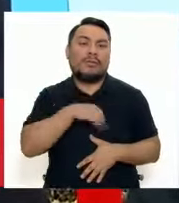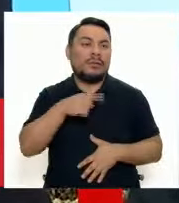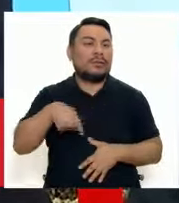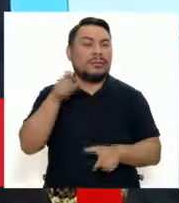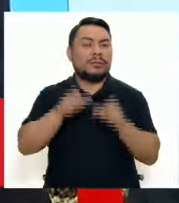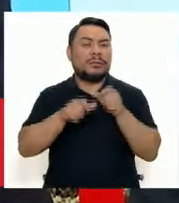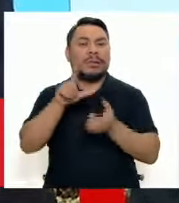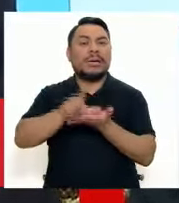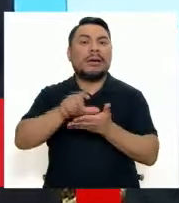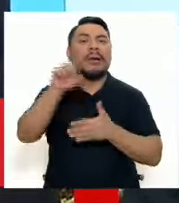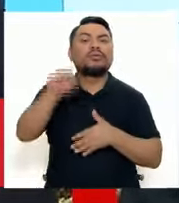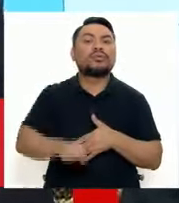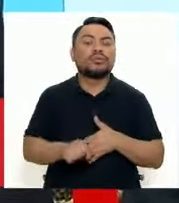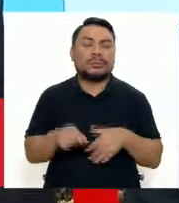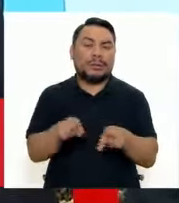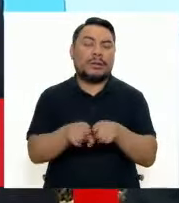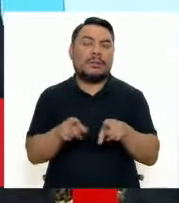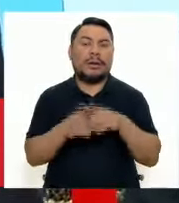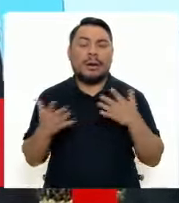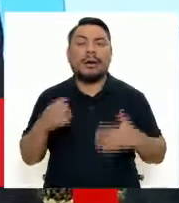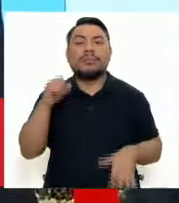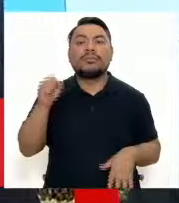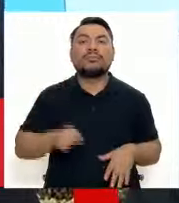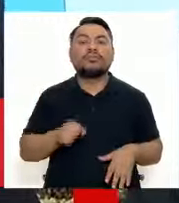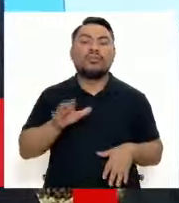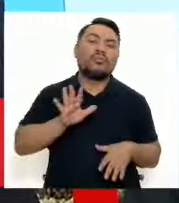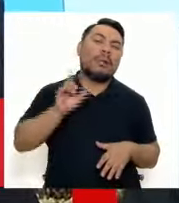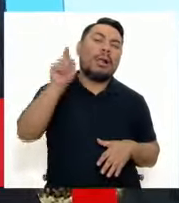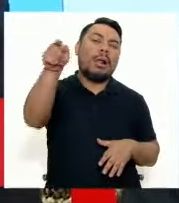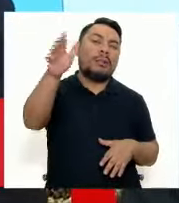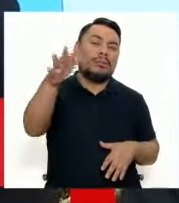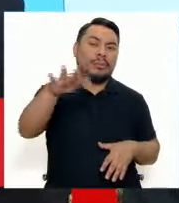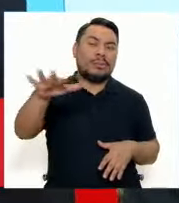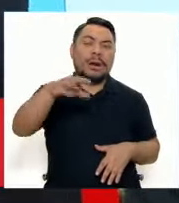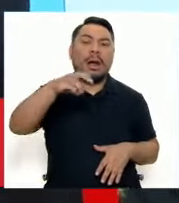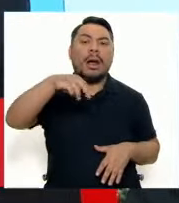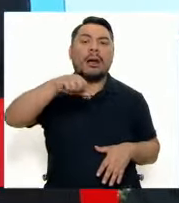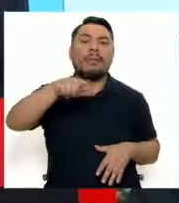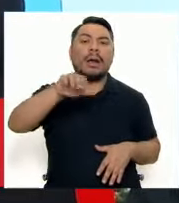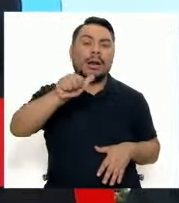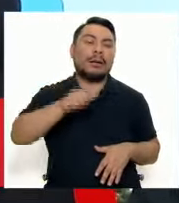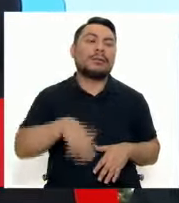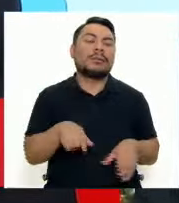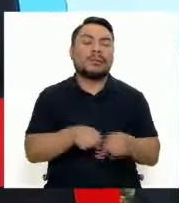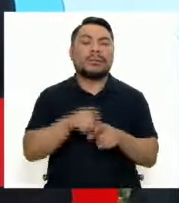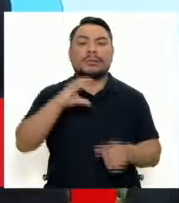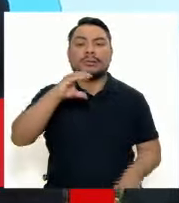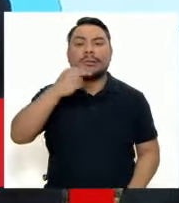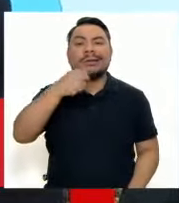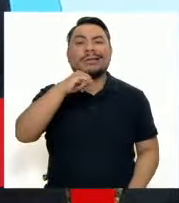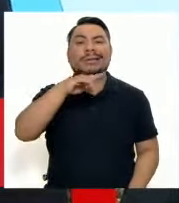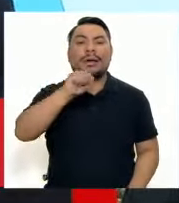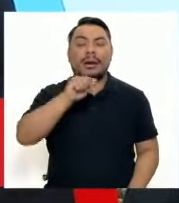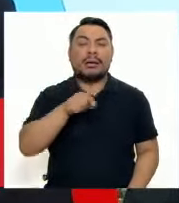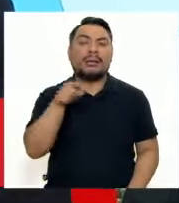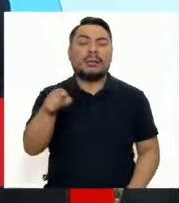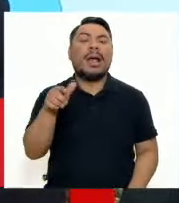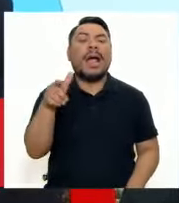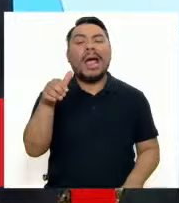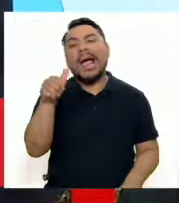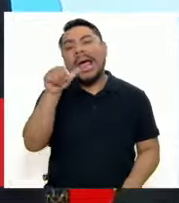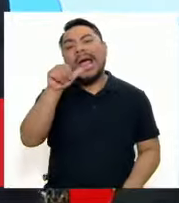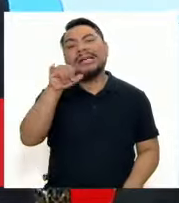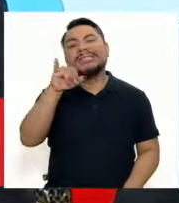ciudadanos de Lima Sur y también al Sur Chico, en términos de Mala, de Chilca mismo y de Asia.